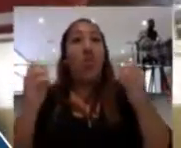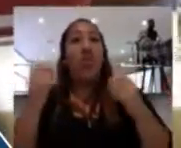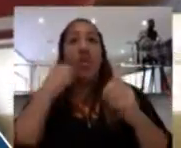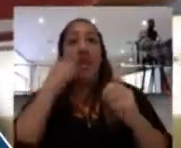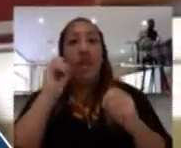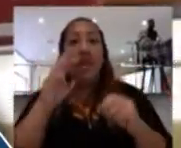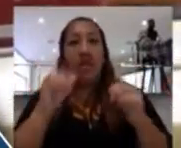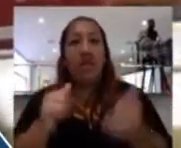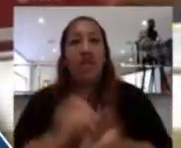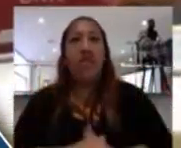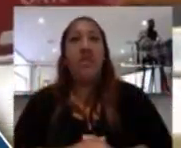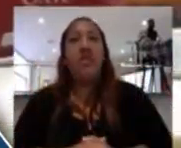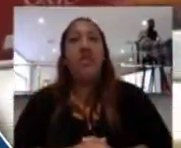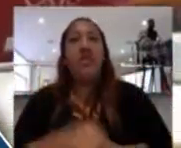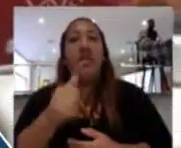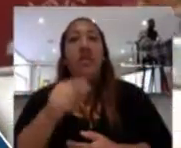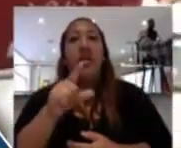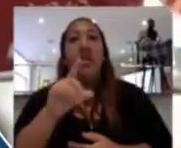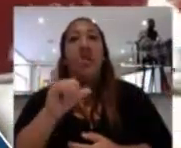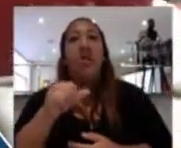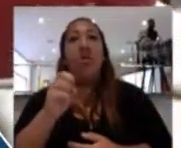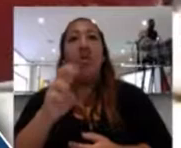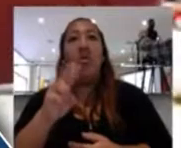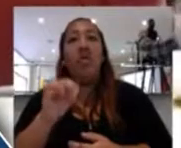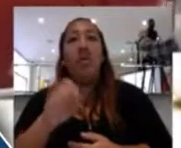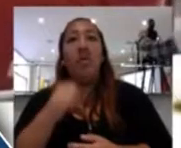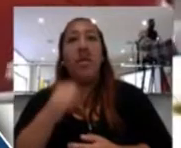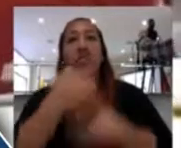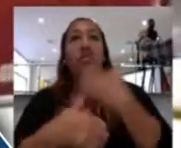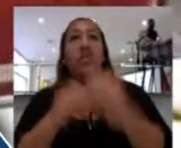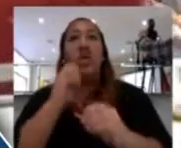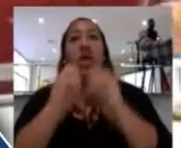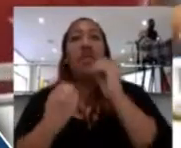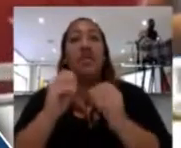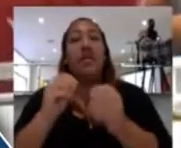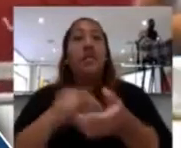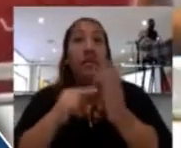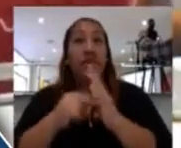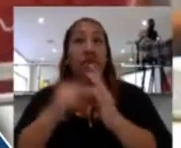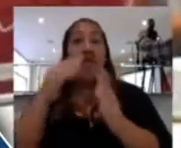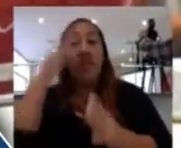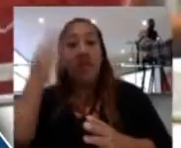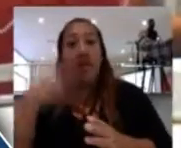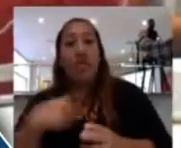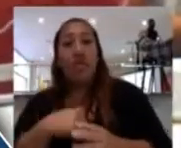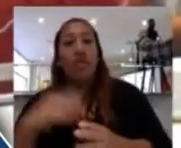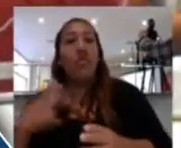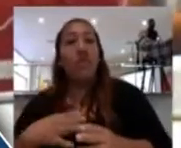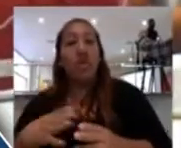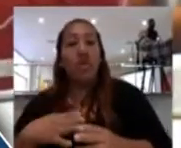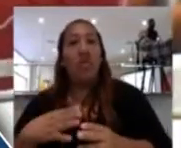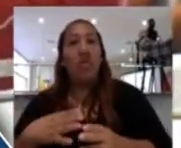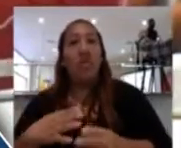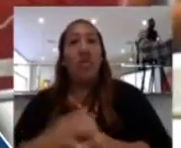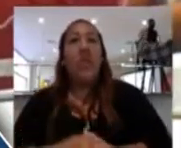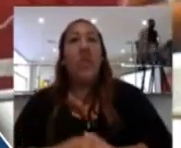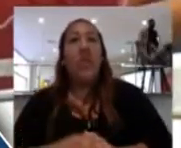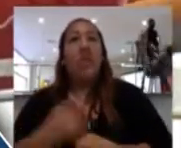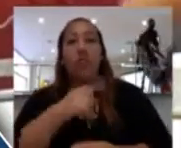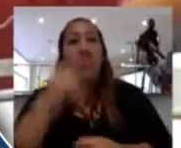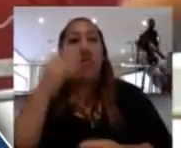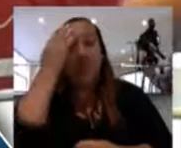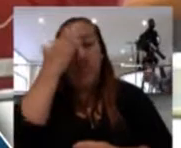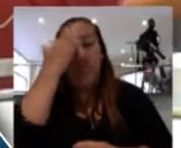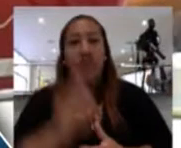aquí de Aljovín, porque estamos en proceso de reparación de nuestro salón de actos, como ustedes bien lo